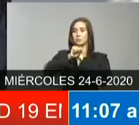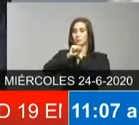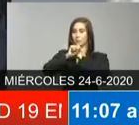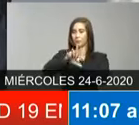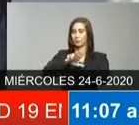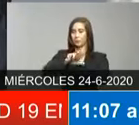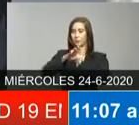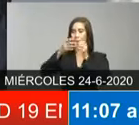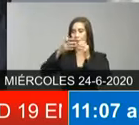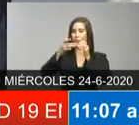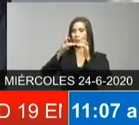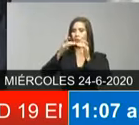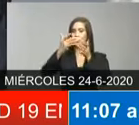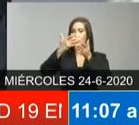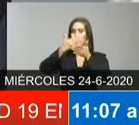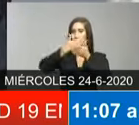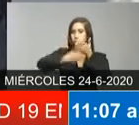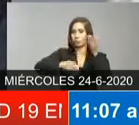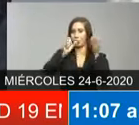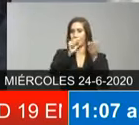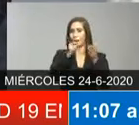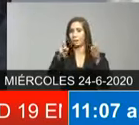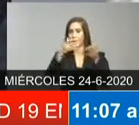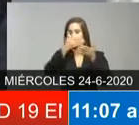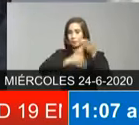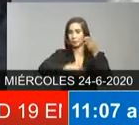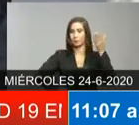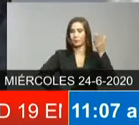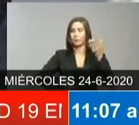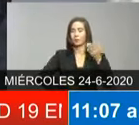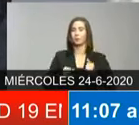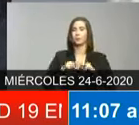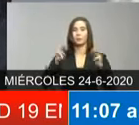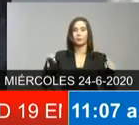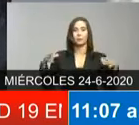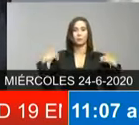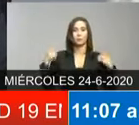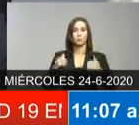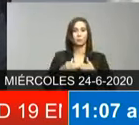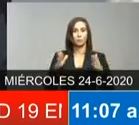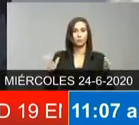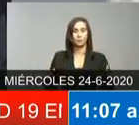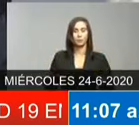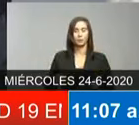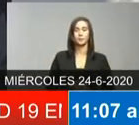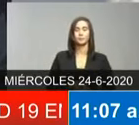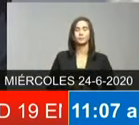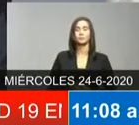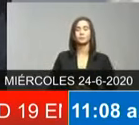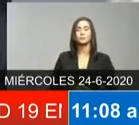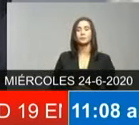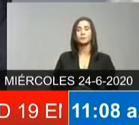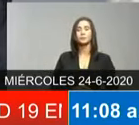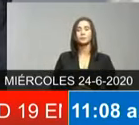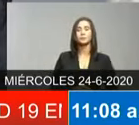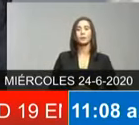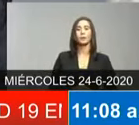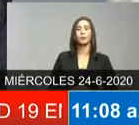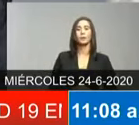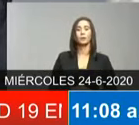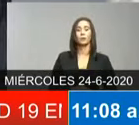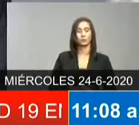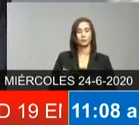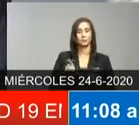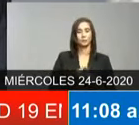digital del Ministerio de Salud Pública queremos ya antes de despedirnos informar